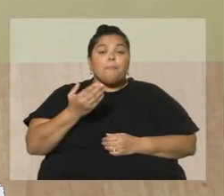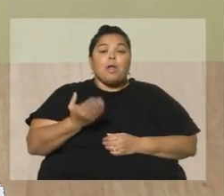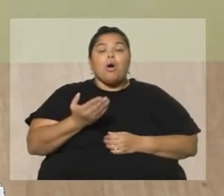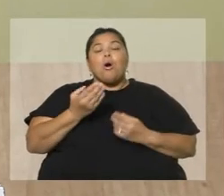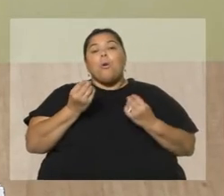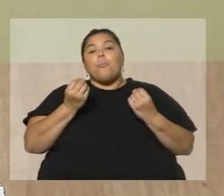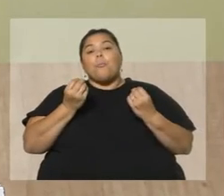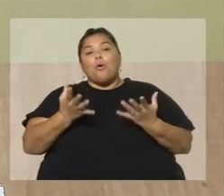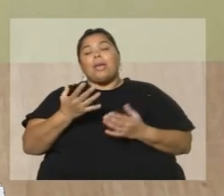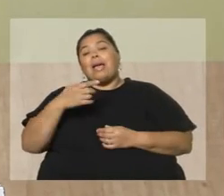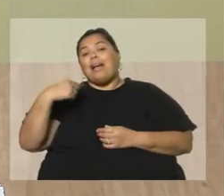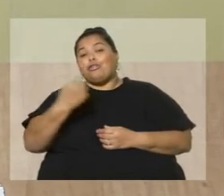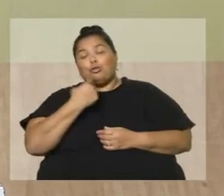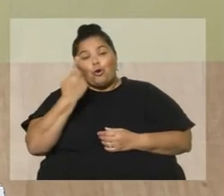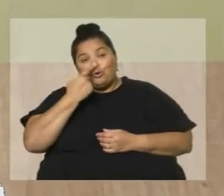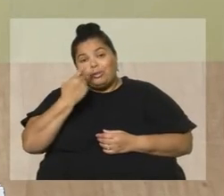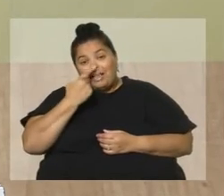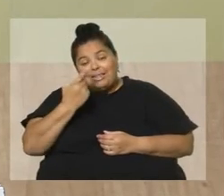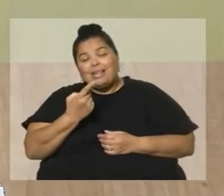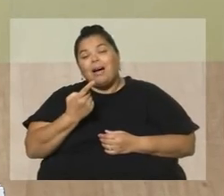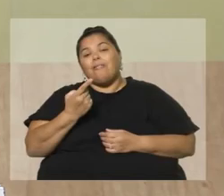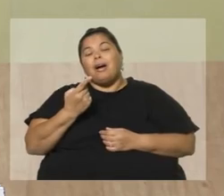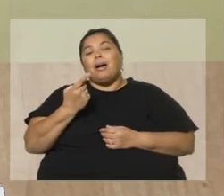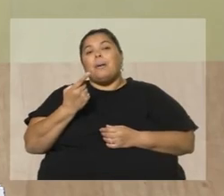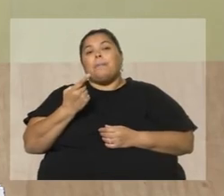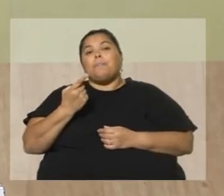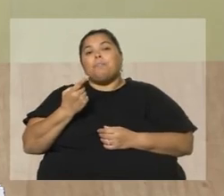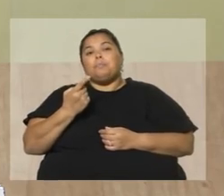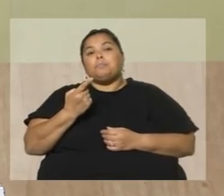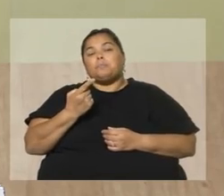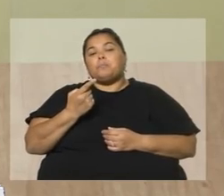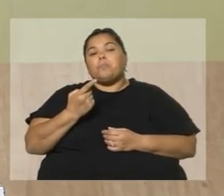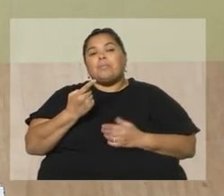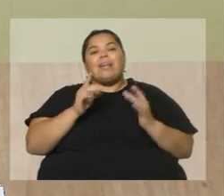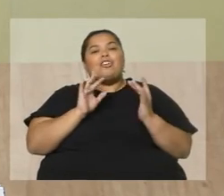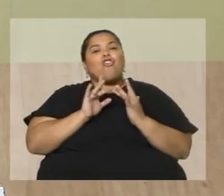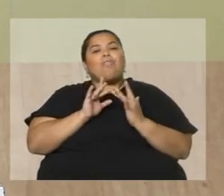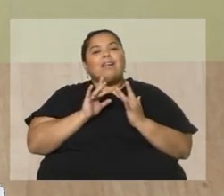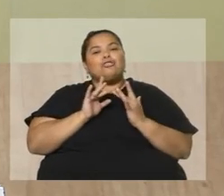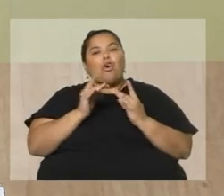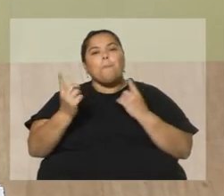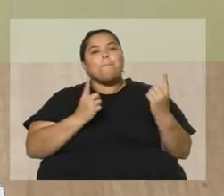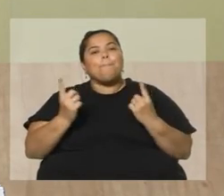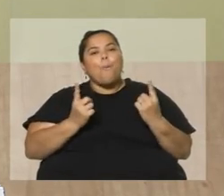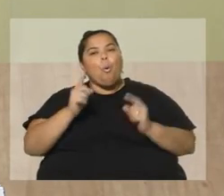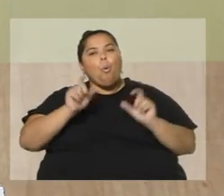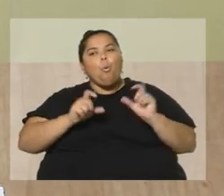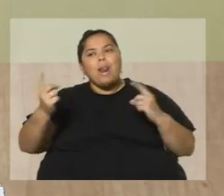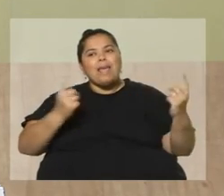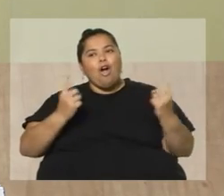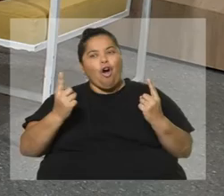un poco porque nos interesa esto del contacto con el público, de la cercanía,